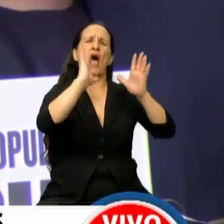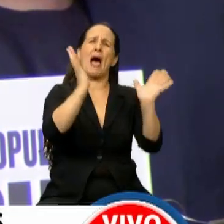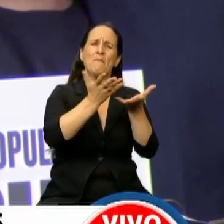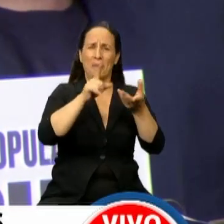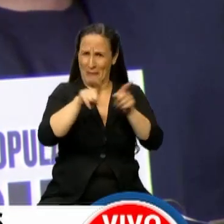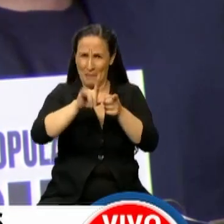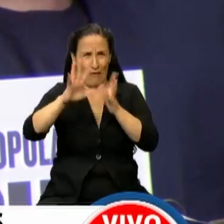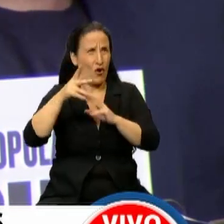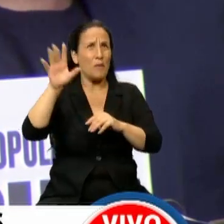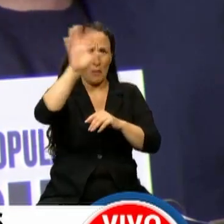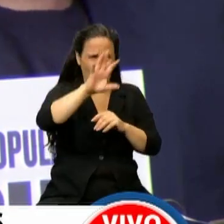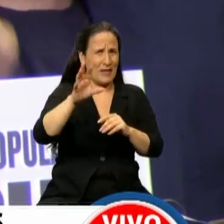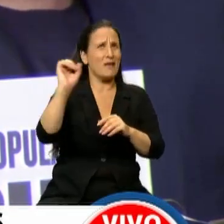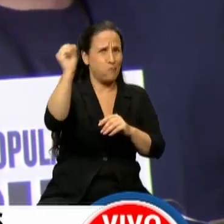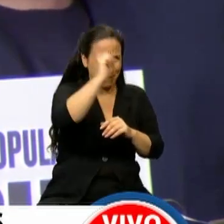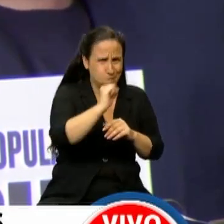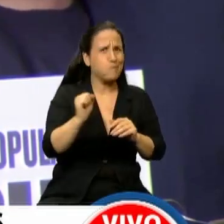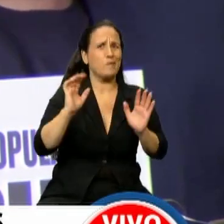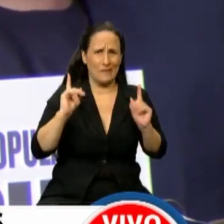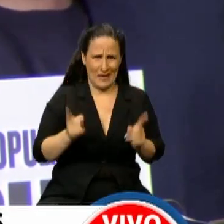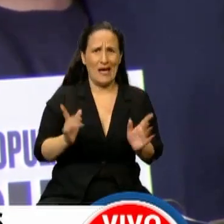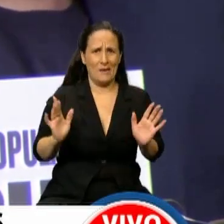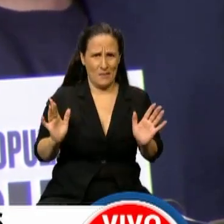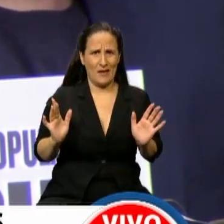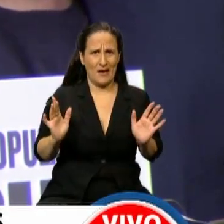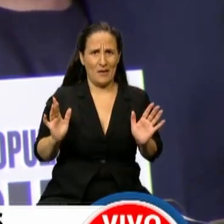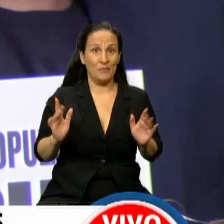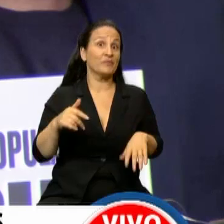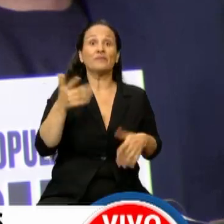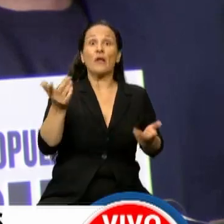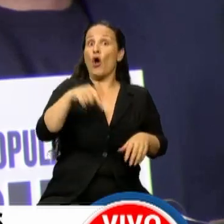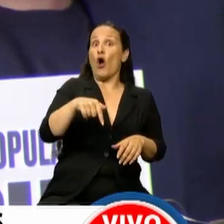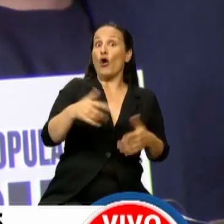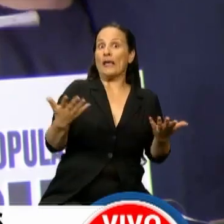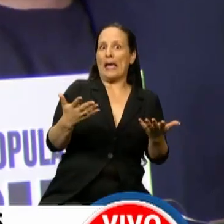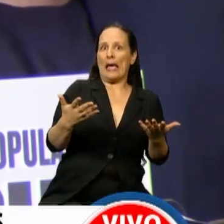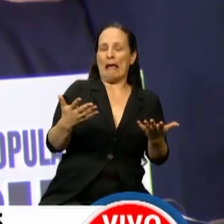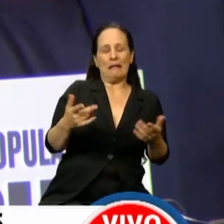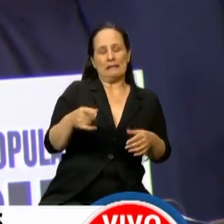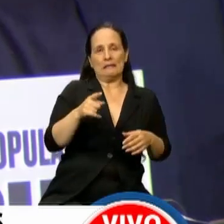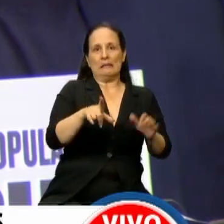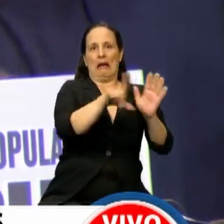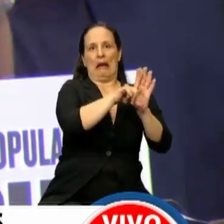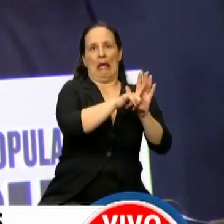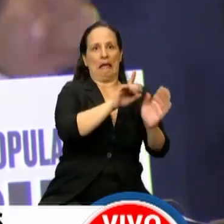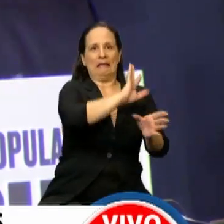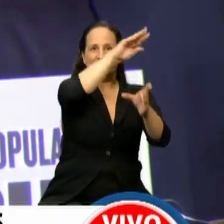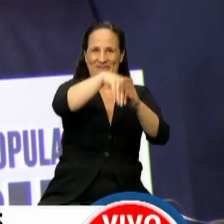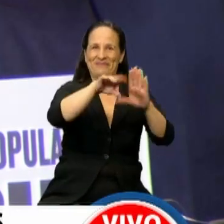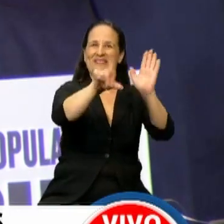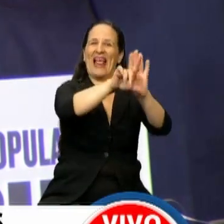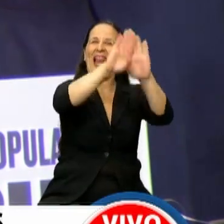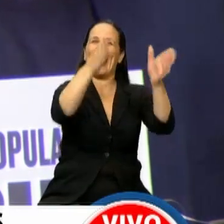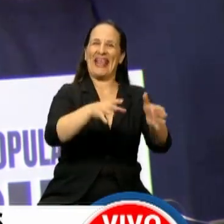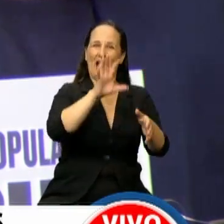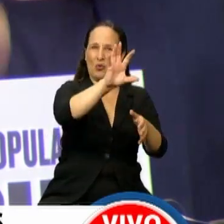provincias. Y entonces, hoy que tuvieron que hacer, llevar la ley a la legislatura y esa misma